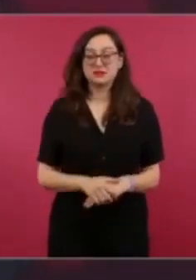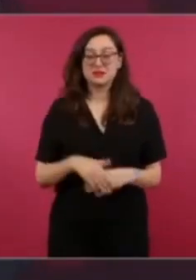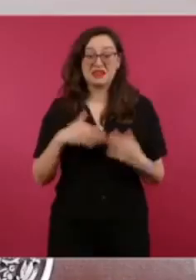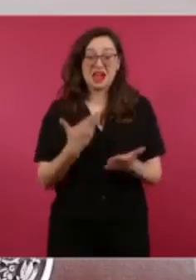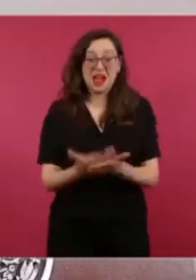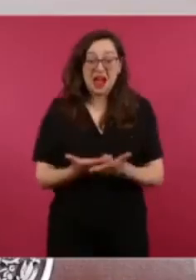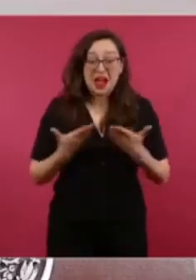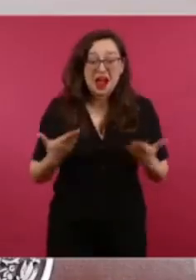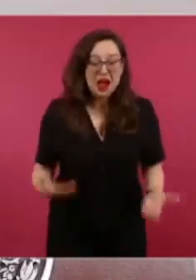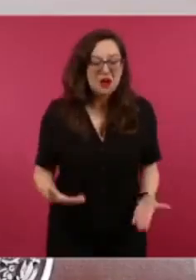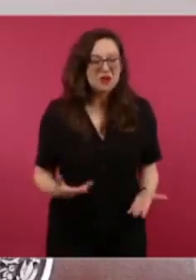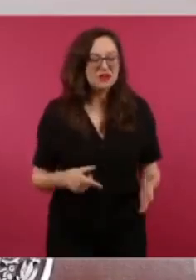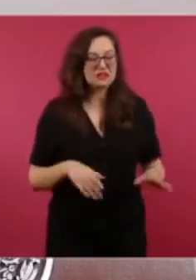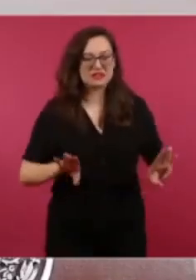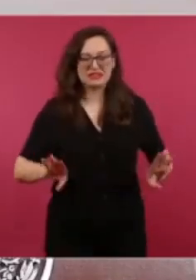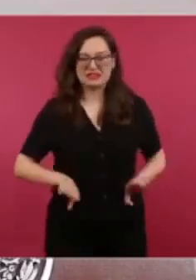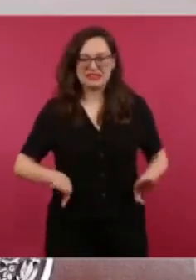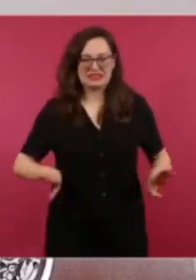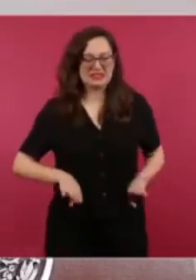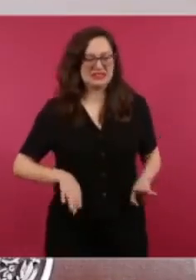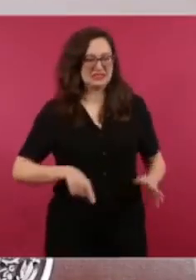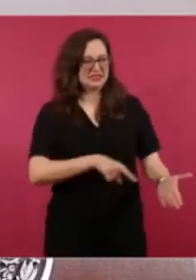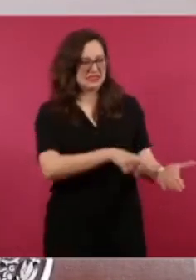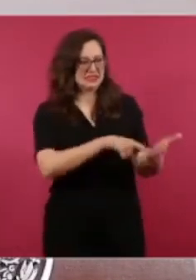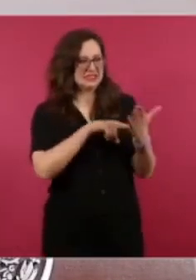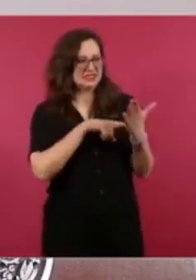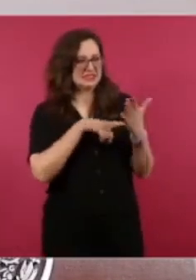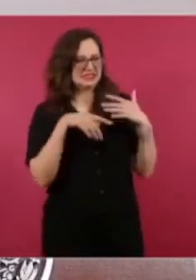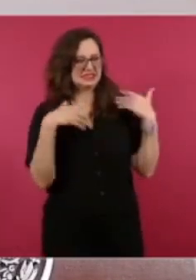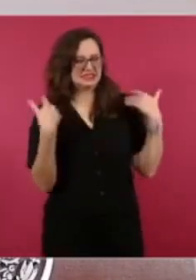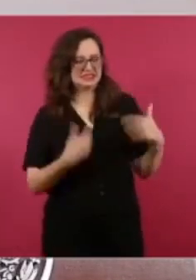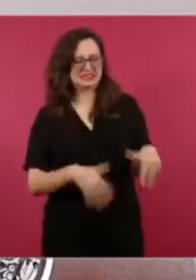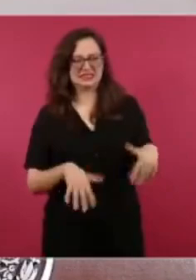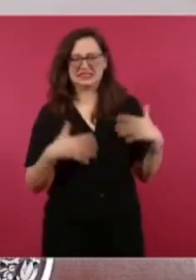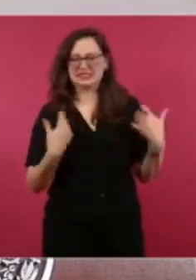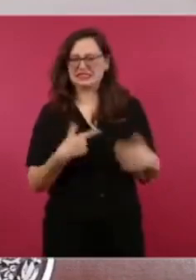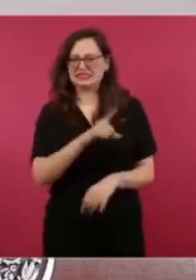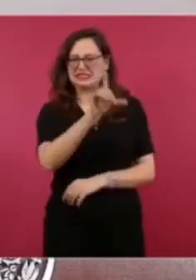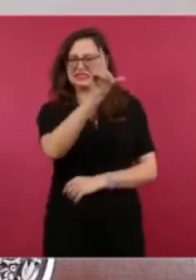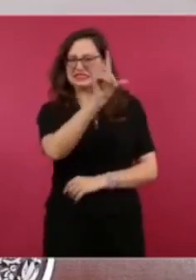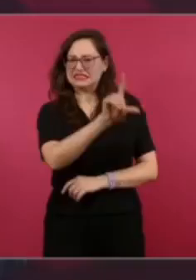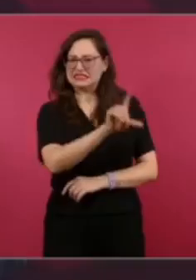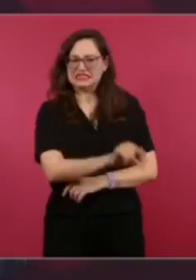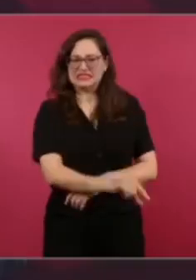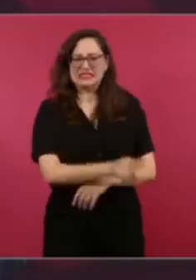que no tienen escrúpulos morales de ninguna índole,